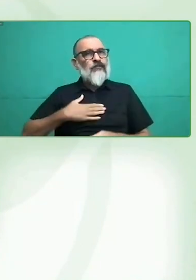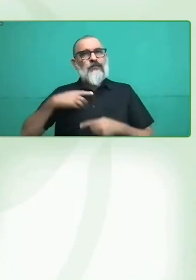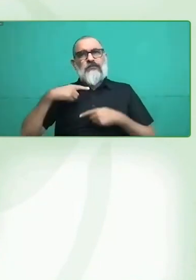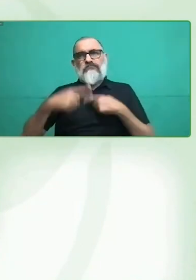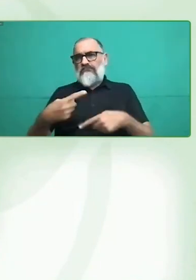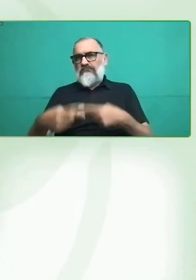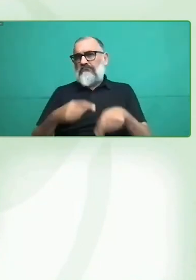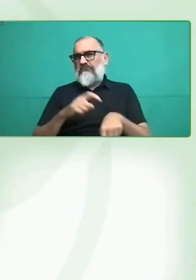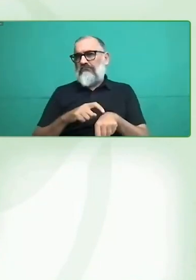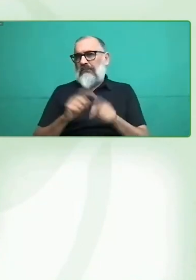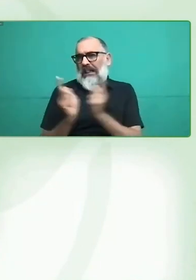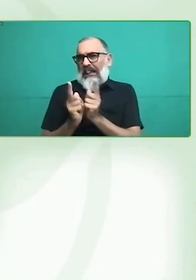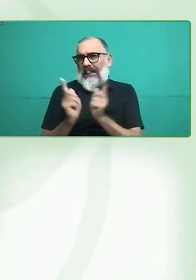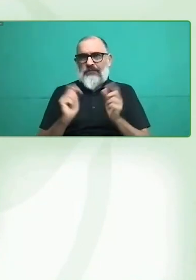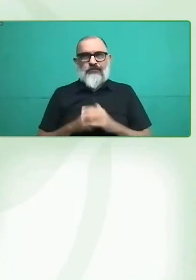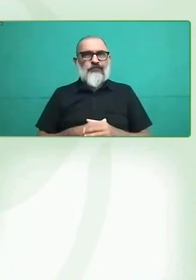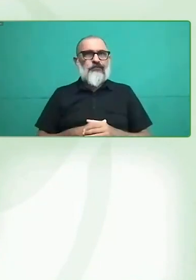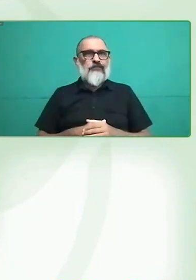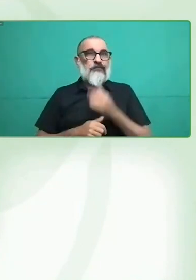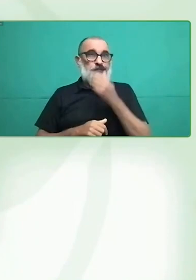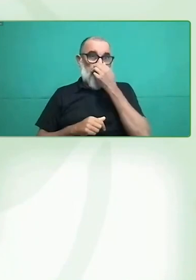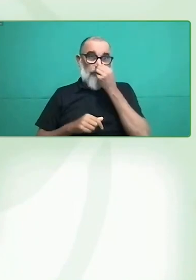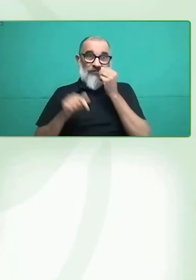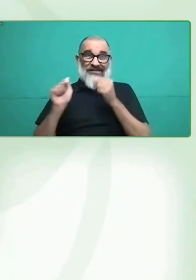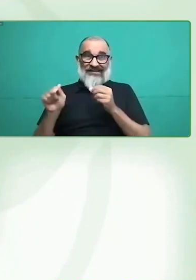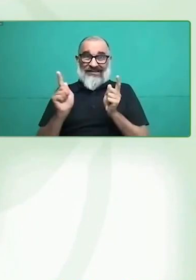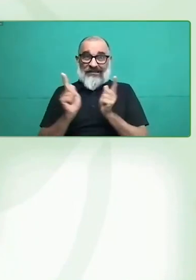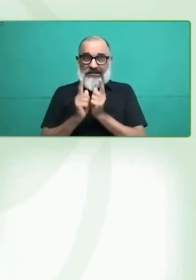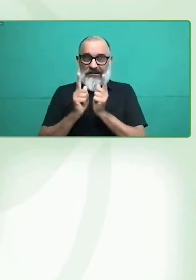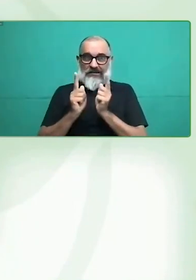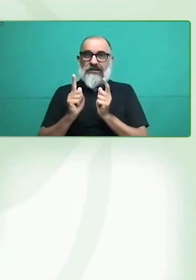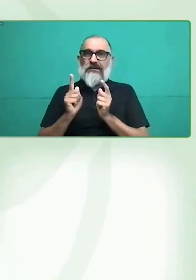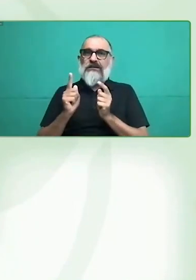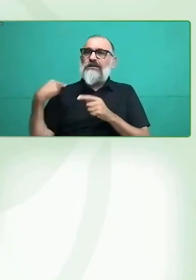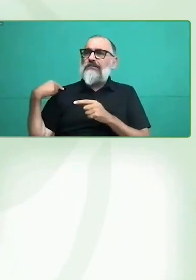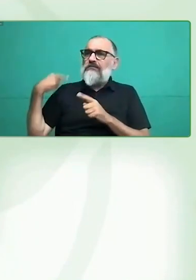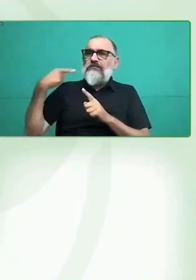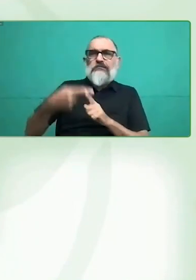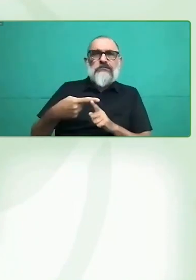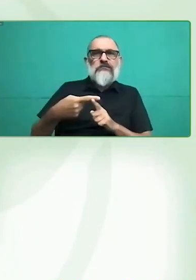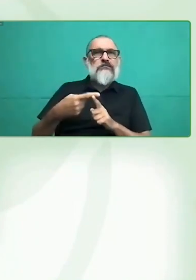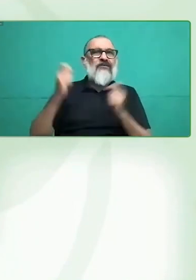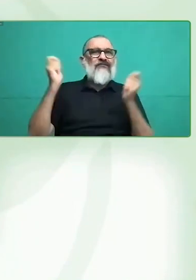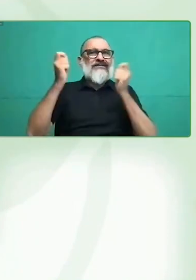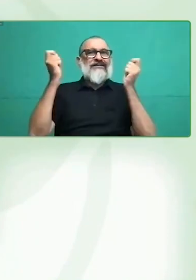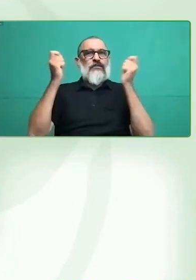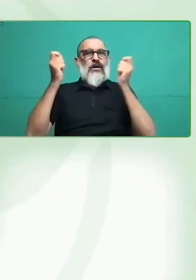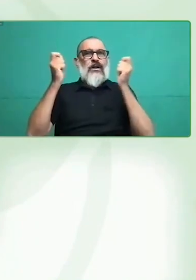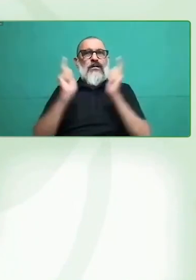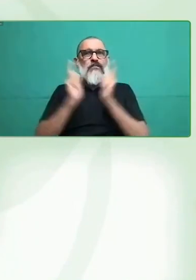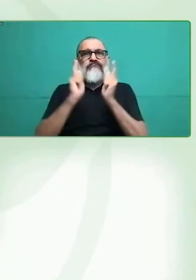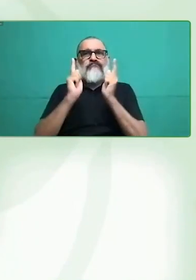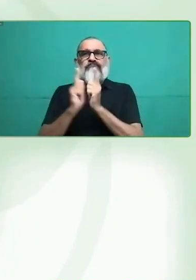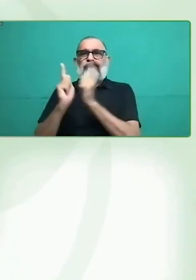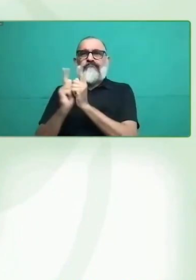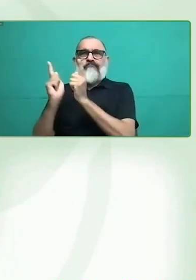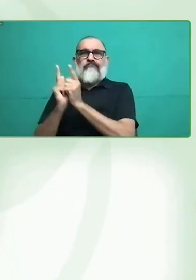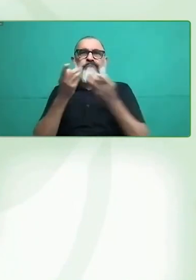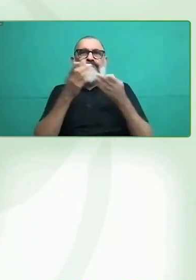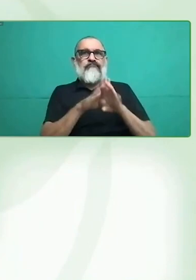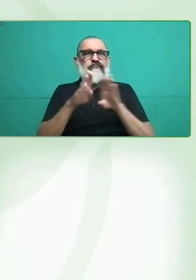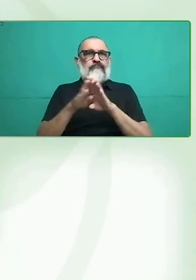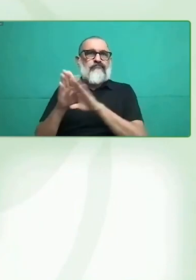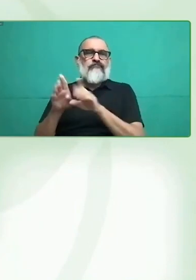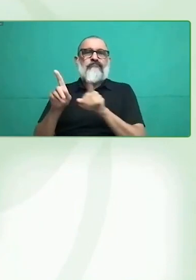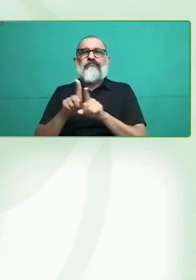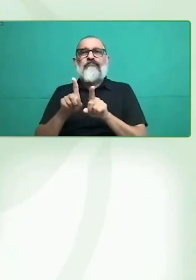durante el encierro que todos enfrentamos durante la pandemia de COVID-19, que todavía no se va al 100, pero ya al menos podemos estar acá reunidos